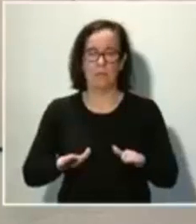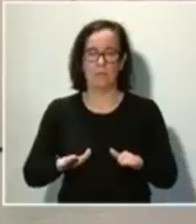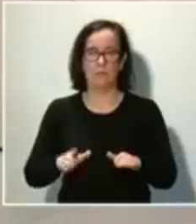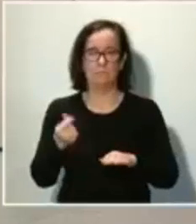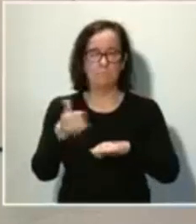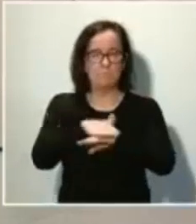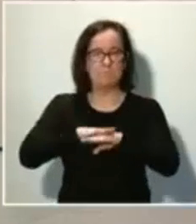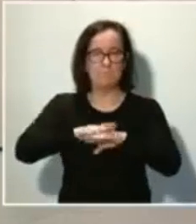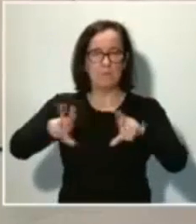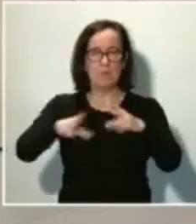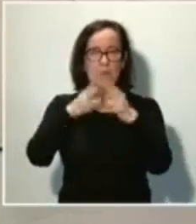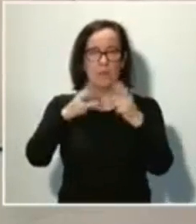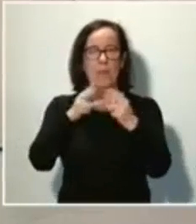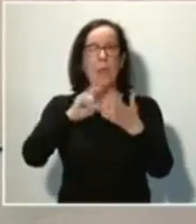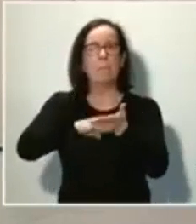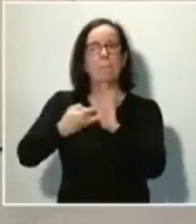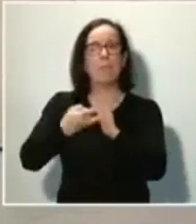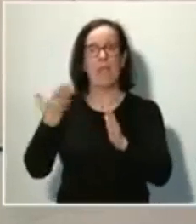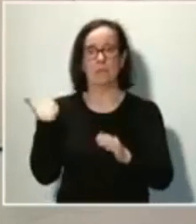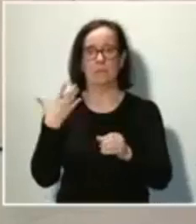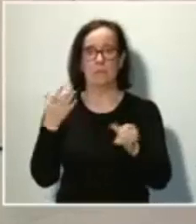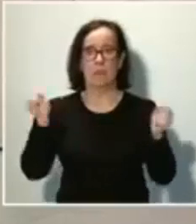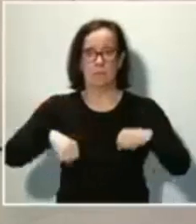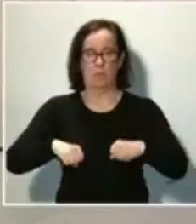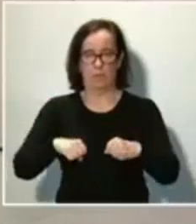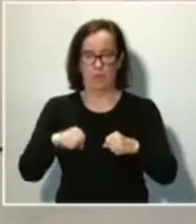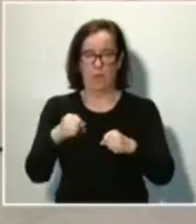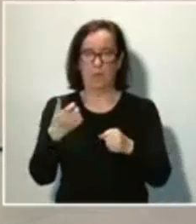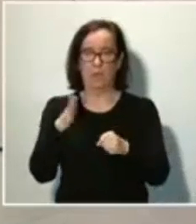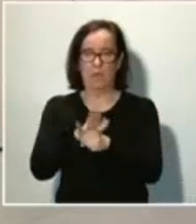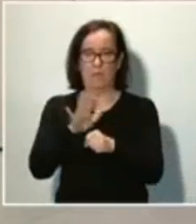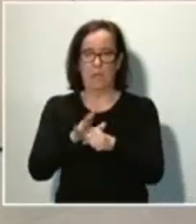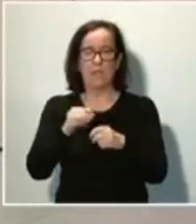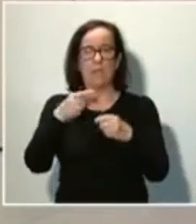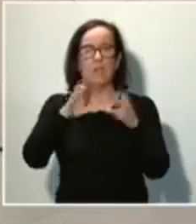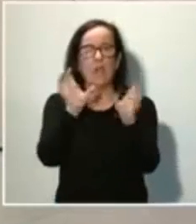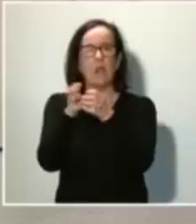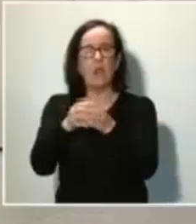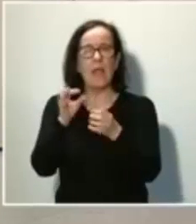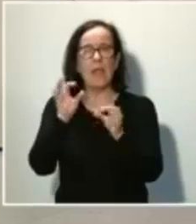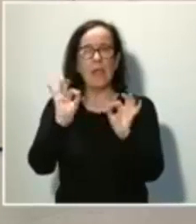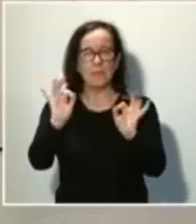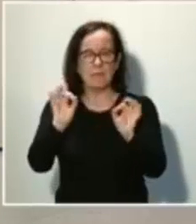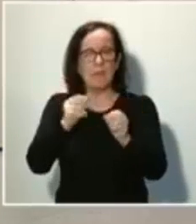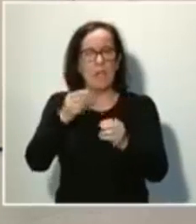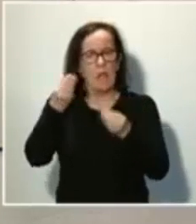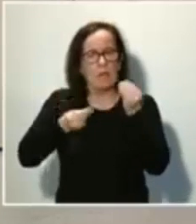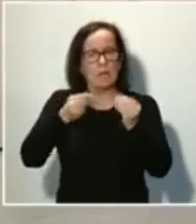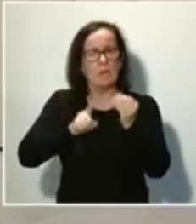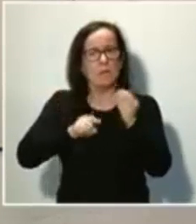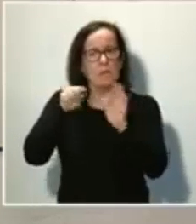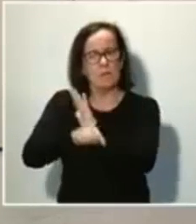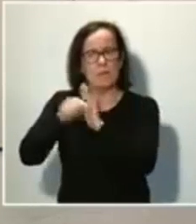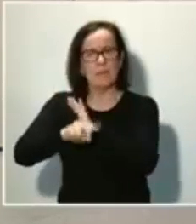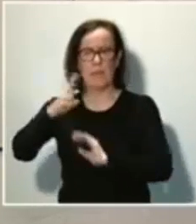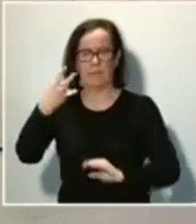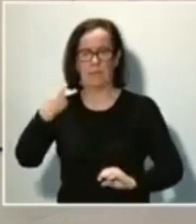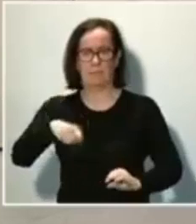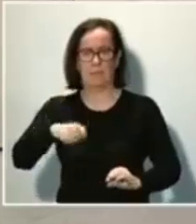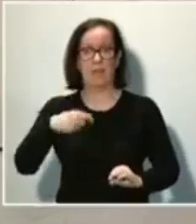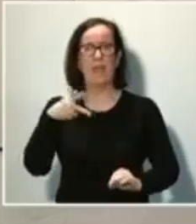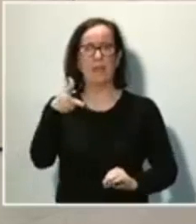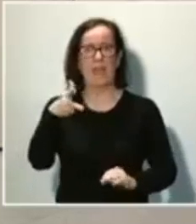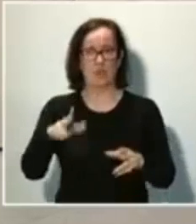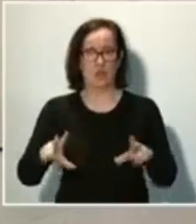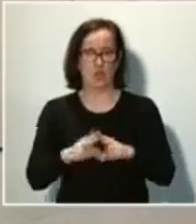del plan de choque que aprobamos este martes y en algunos operativos específicos que estamos ya desarrollando desde la vicepresidencia de derechos sociales